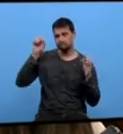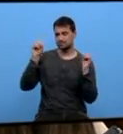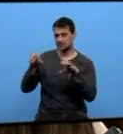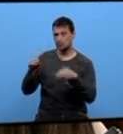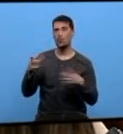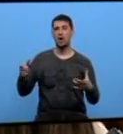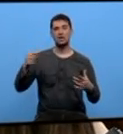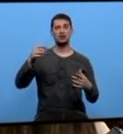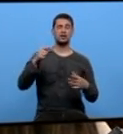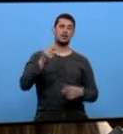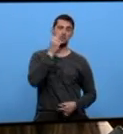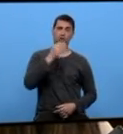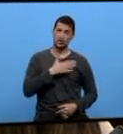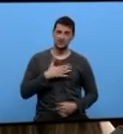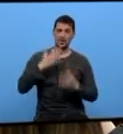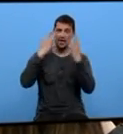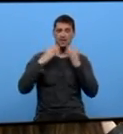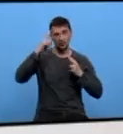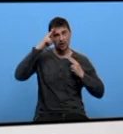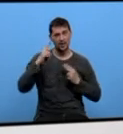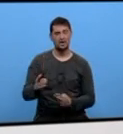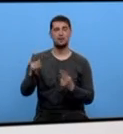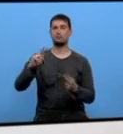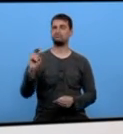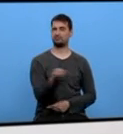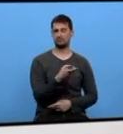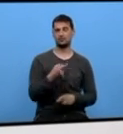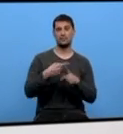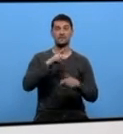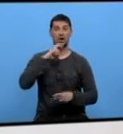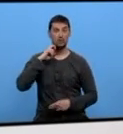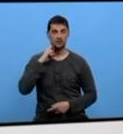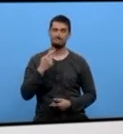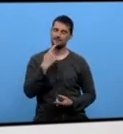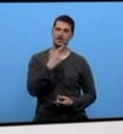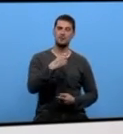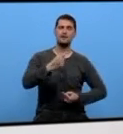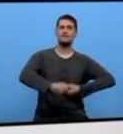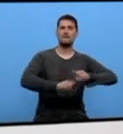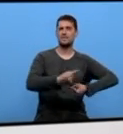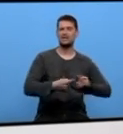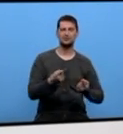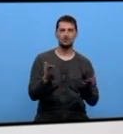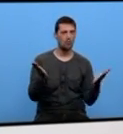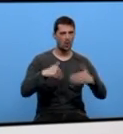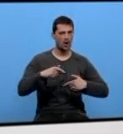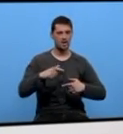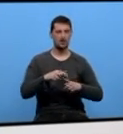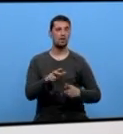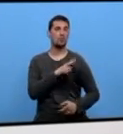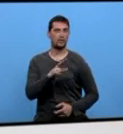responsabilidade ou honradez entre os máis novos. Non están educadas as familias. É moi fácil educar a un niño se le exige,